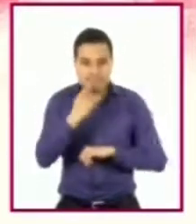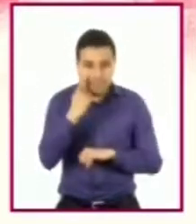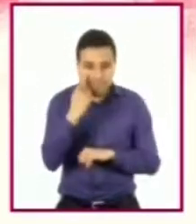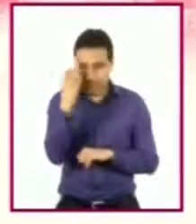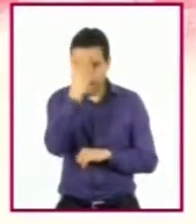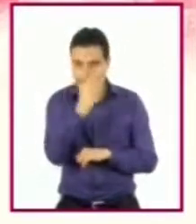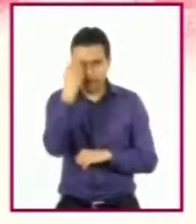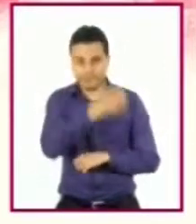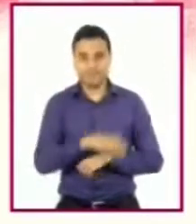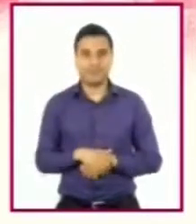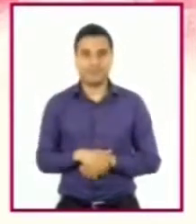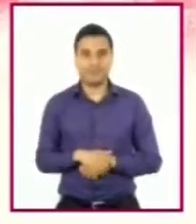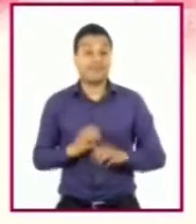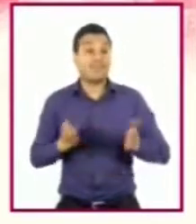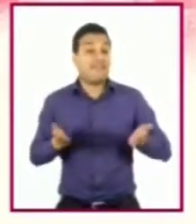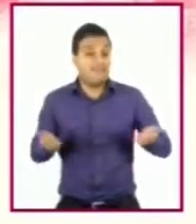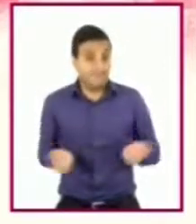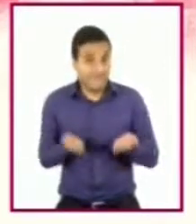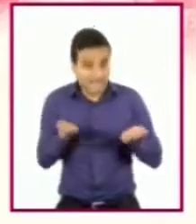Bailar.